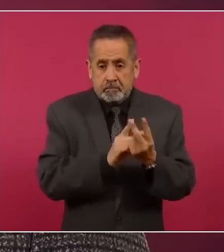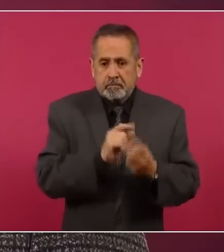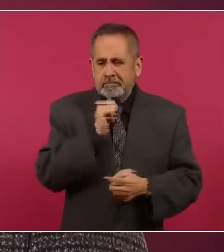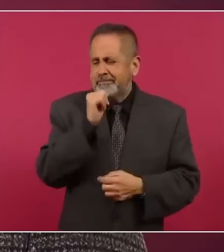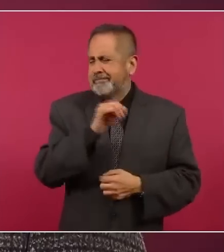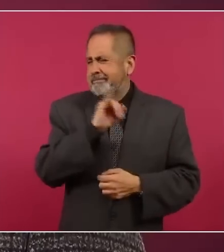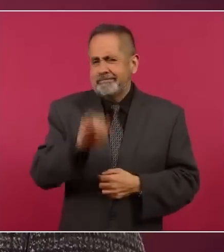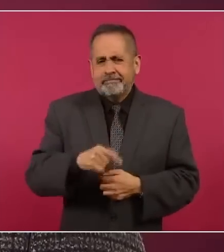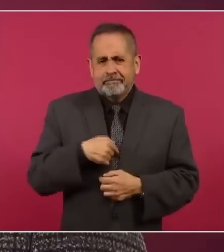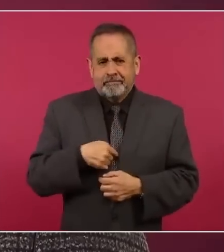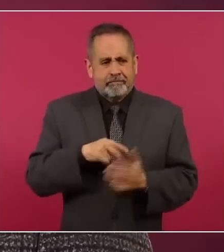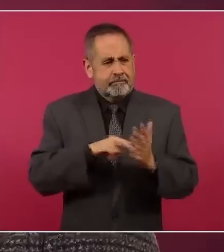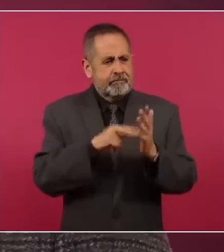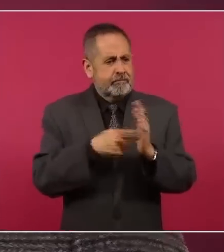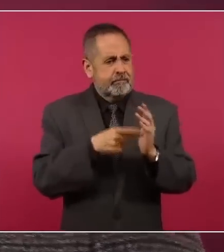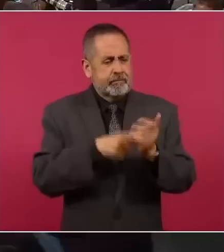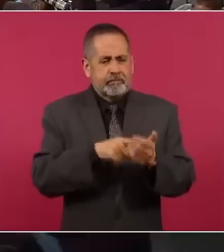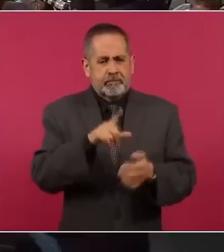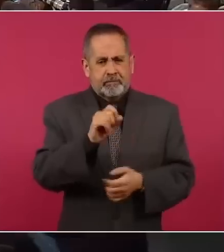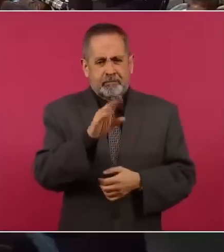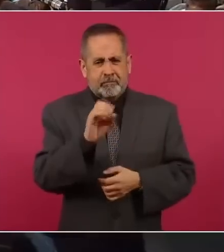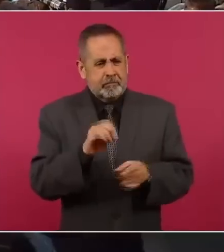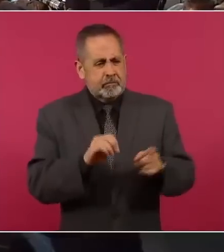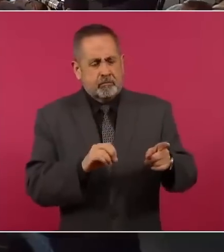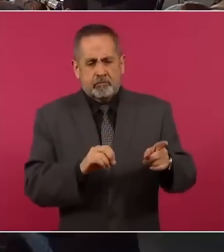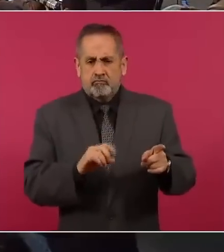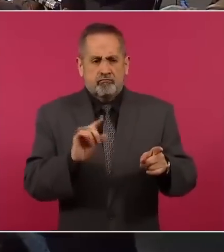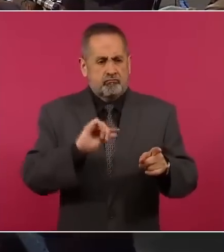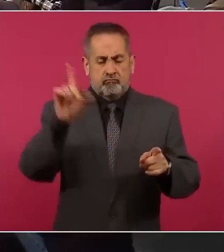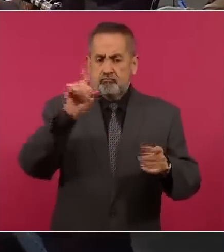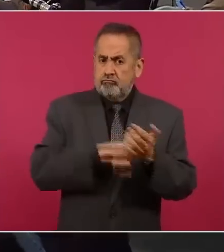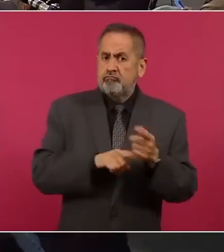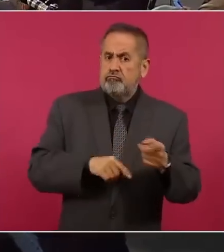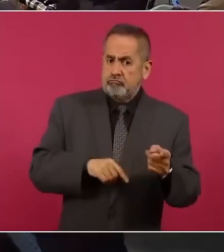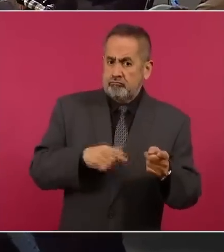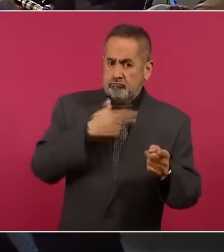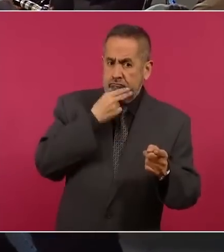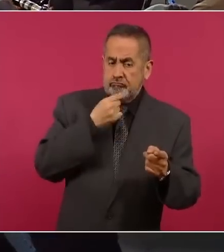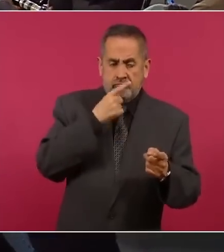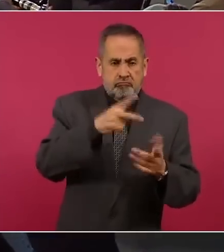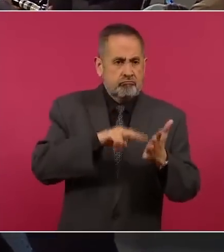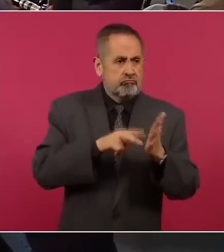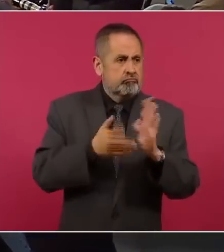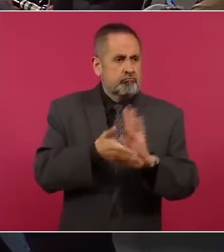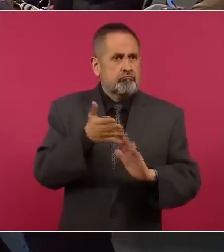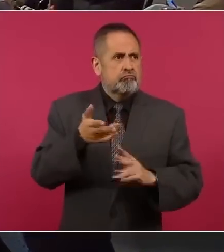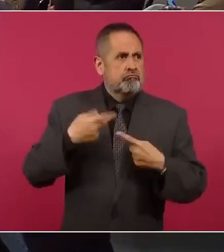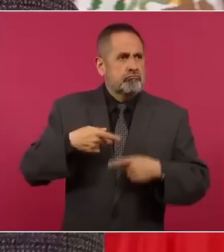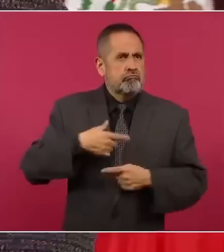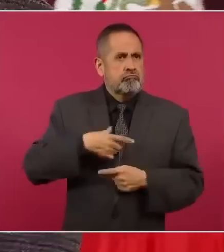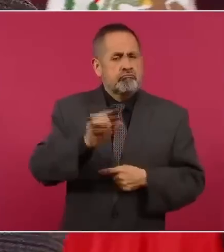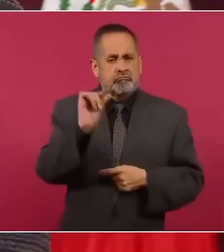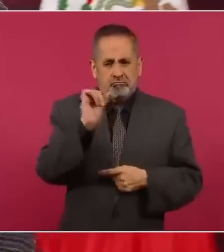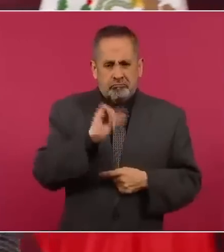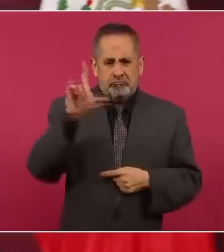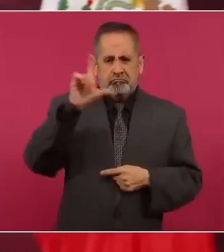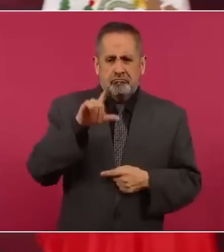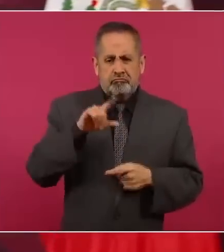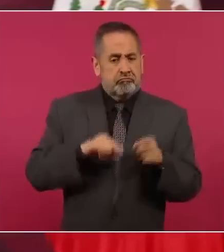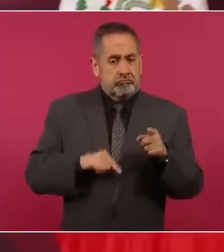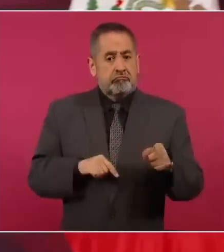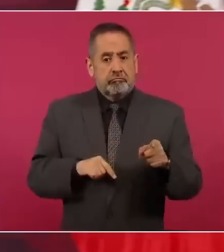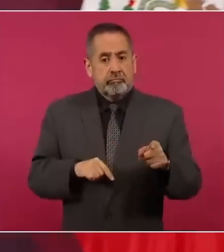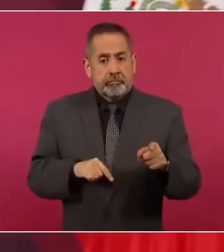el ingeniero Rehobó, que es un gran ingeniero, profesional de los